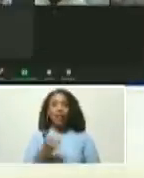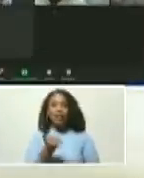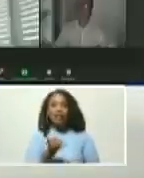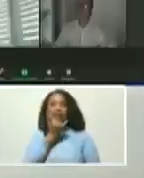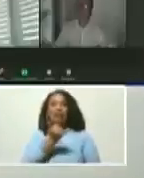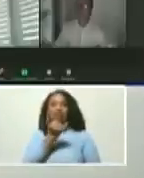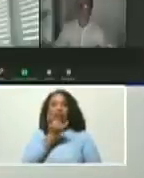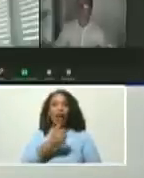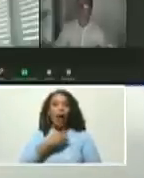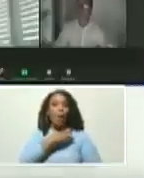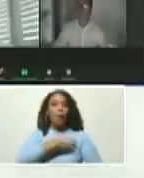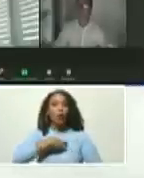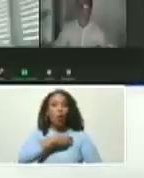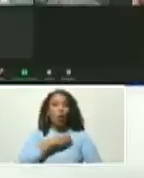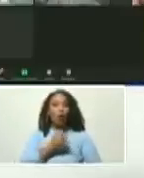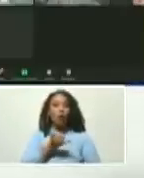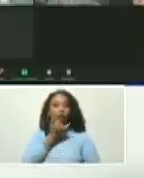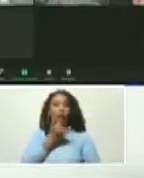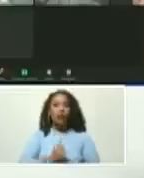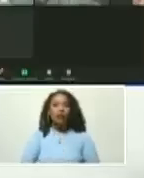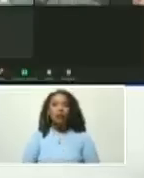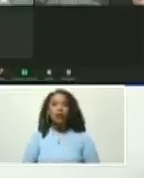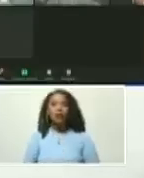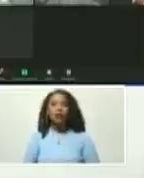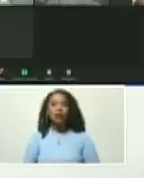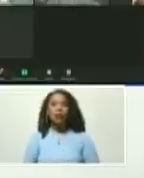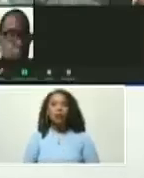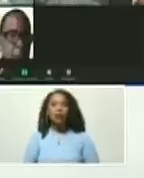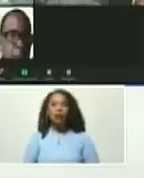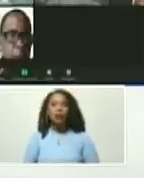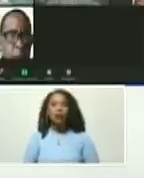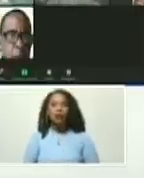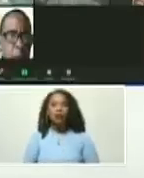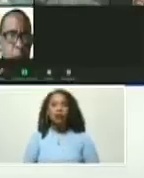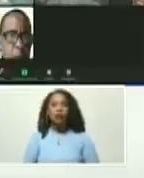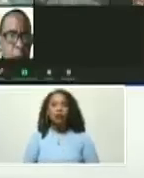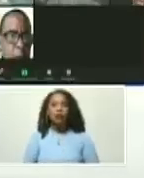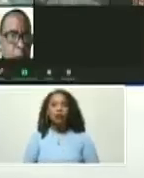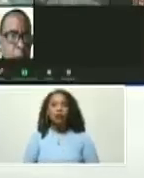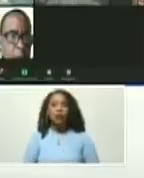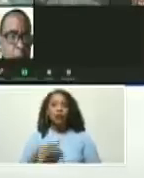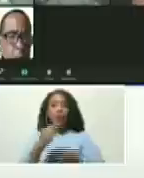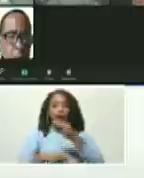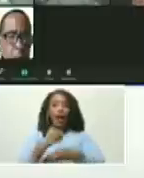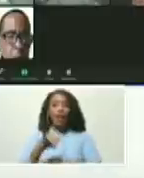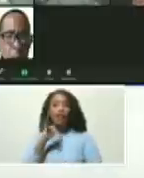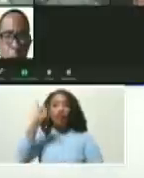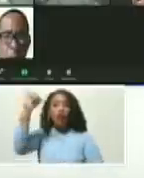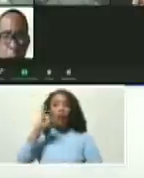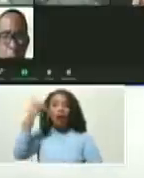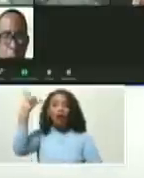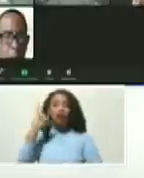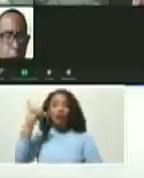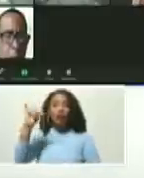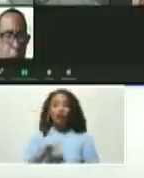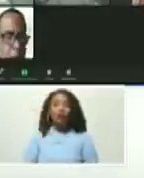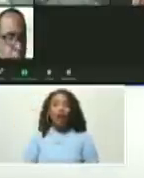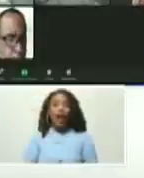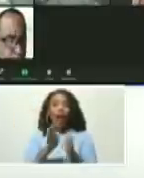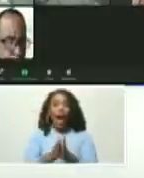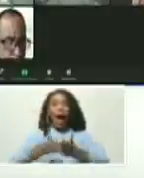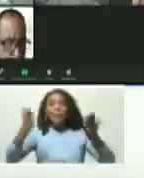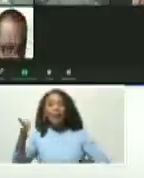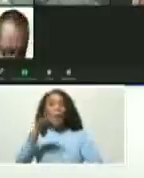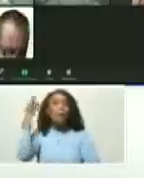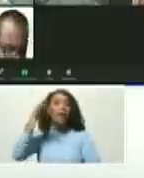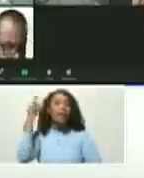protocolo. La carpeta amarilla, me dicen, aquí está la carpeta amarilla de anuncios. La carpeta amarilla